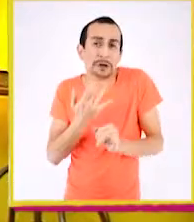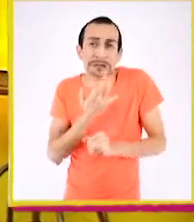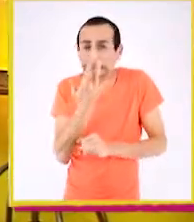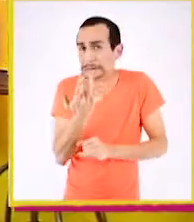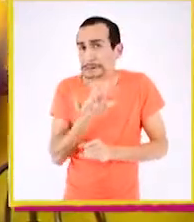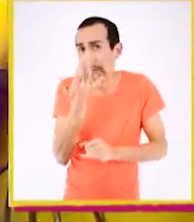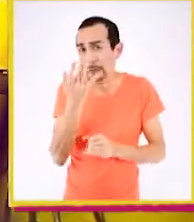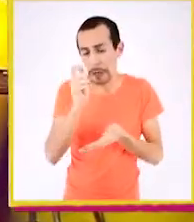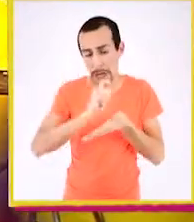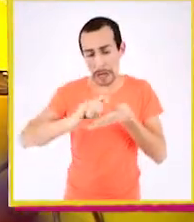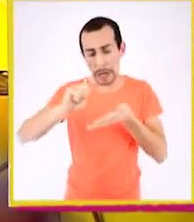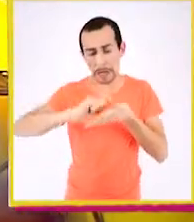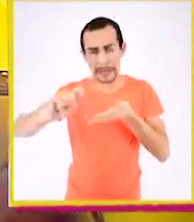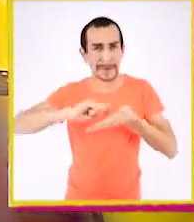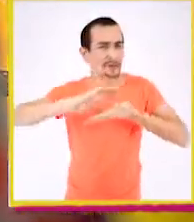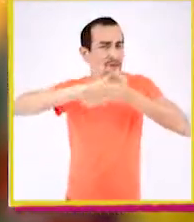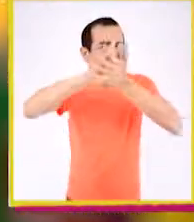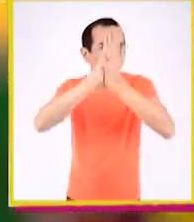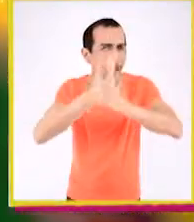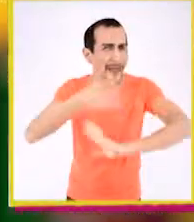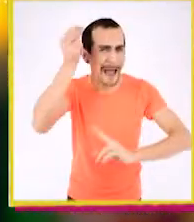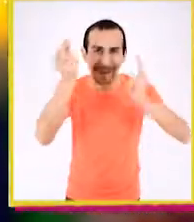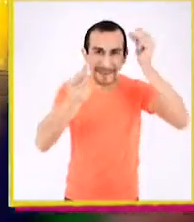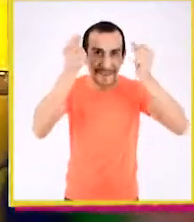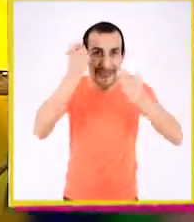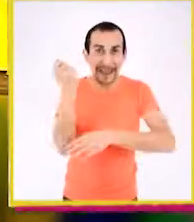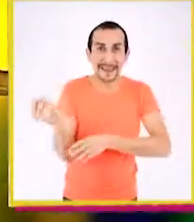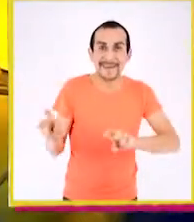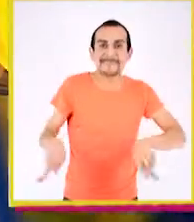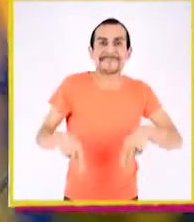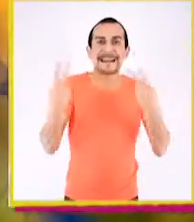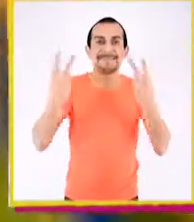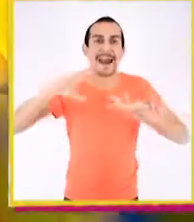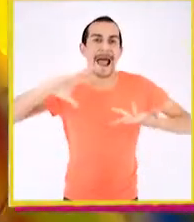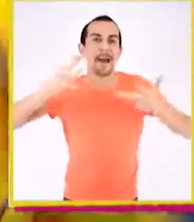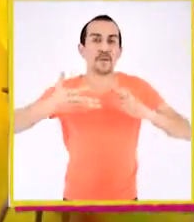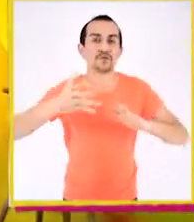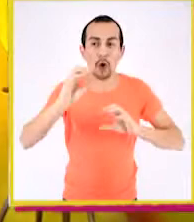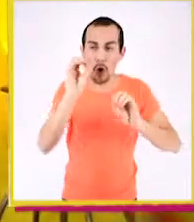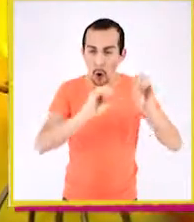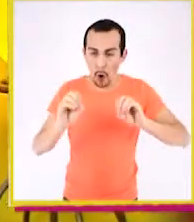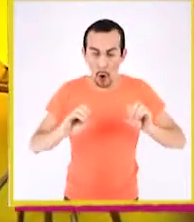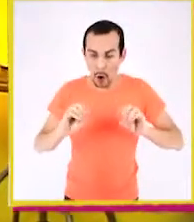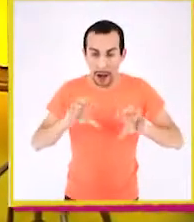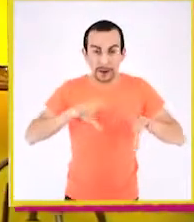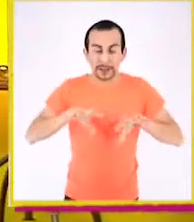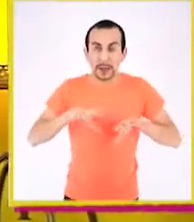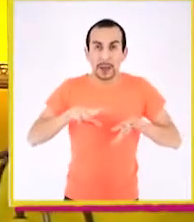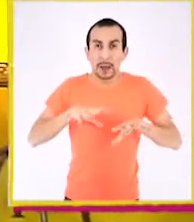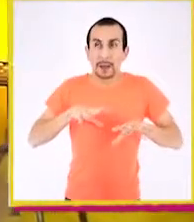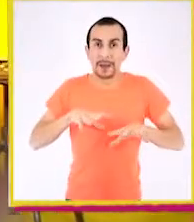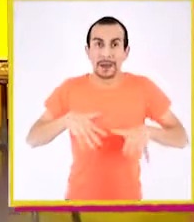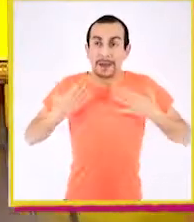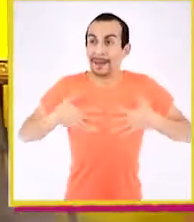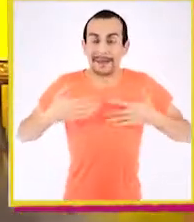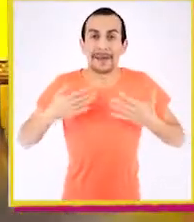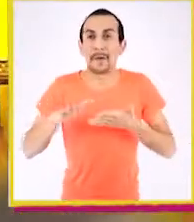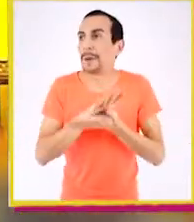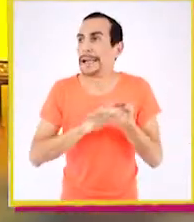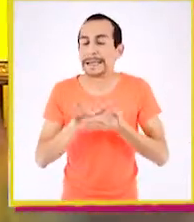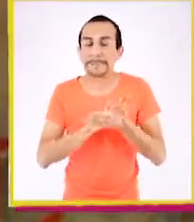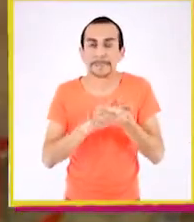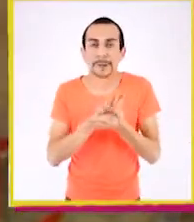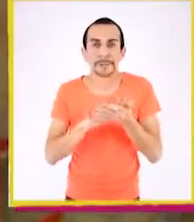simplemente, escribir todas las ideas que salvarán al mundo. O esas cosas que te dejan sin aliento, como por ejemplo...